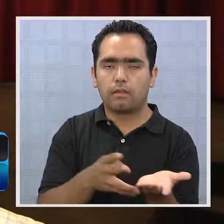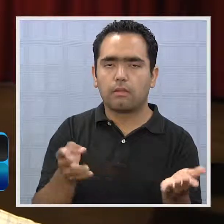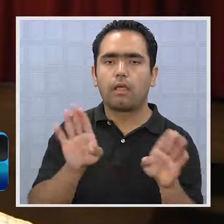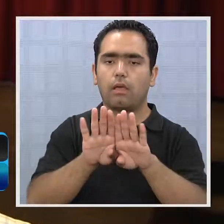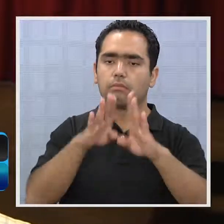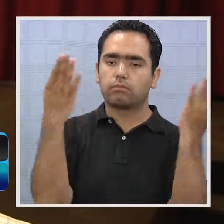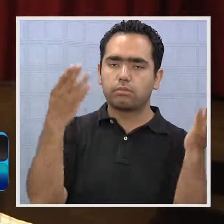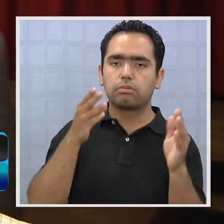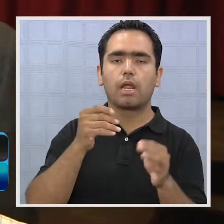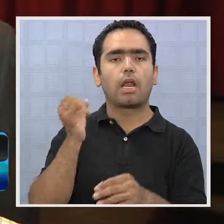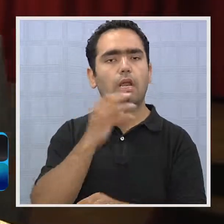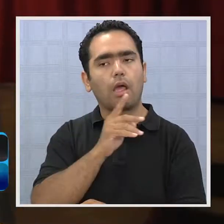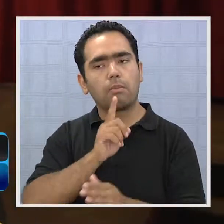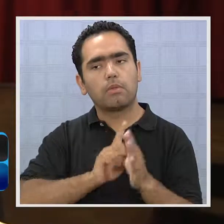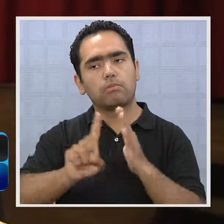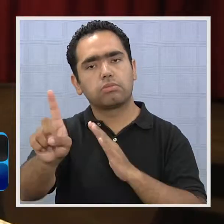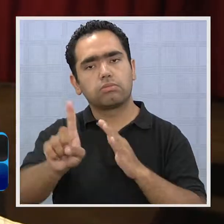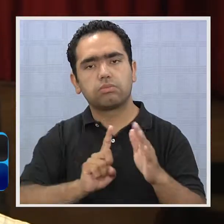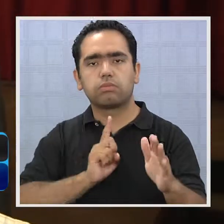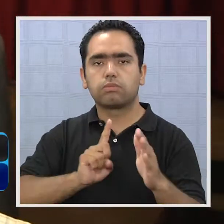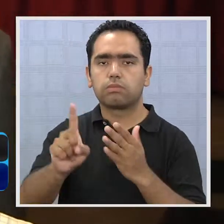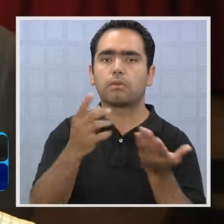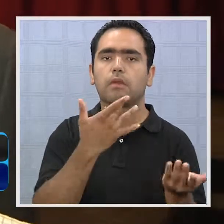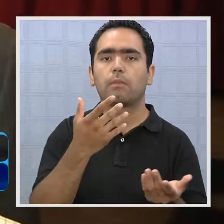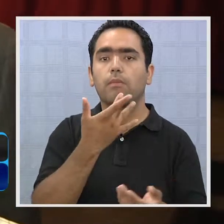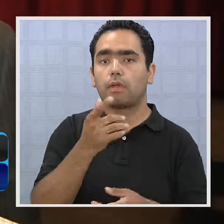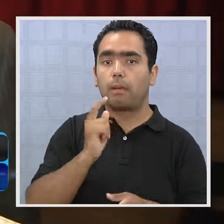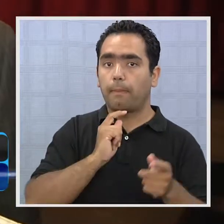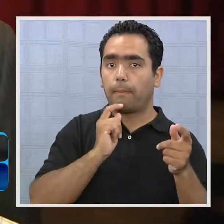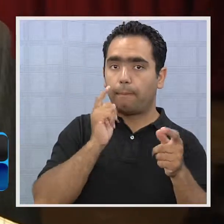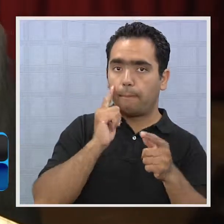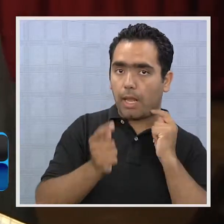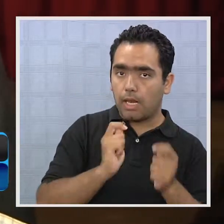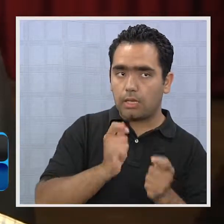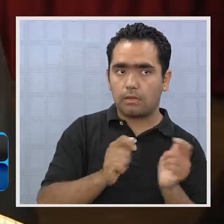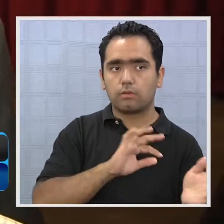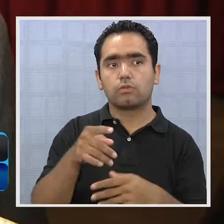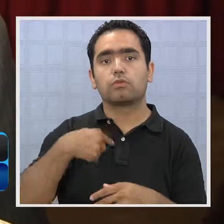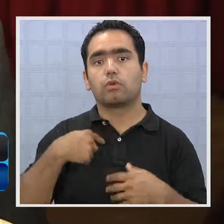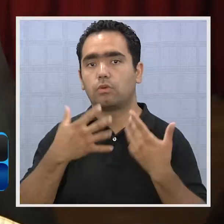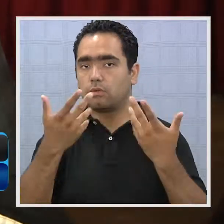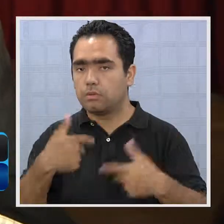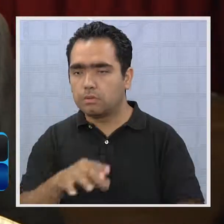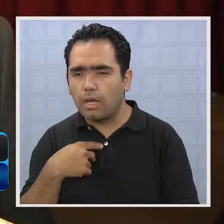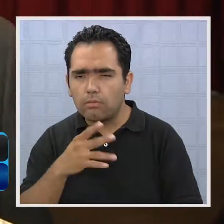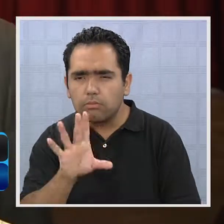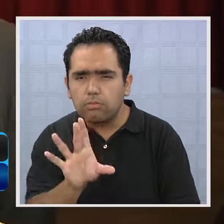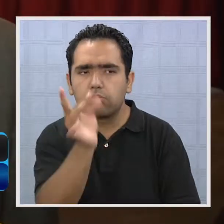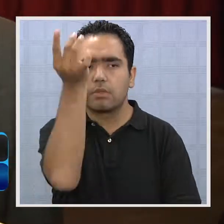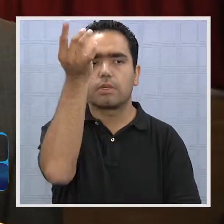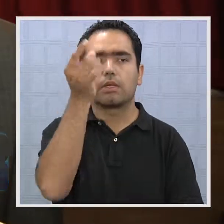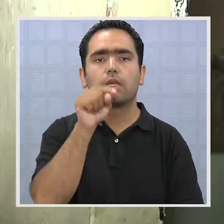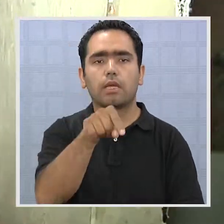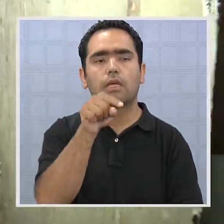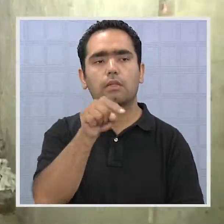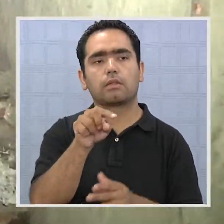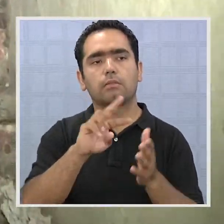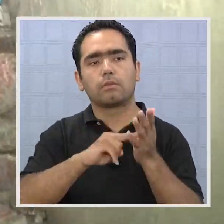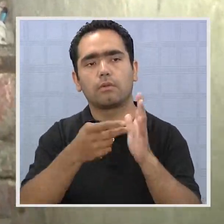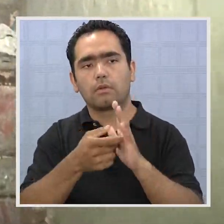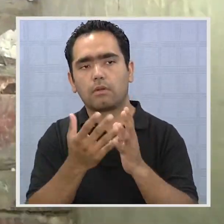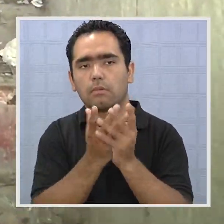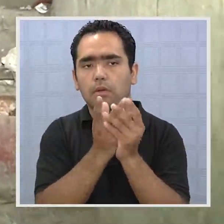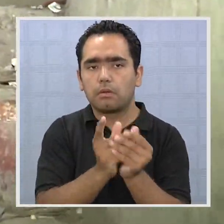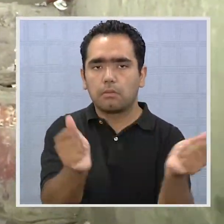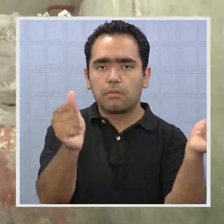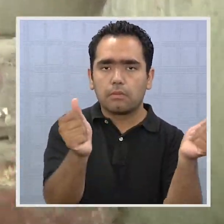y expeditas si es que enfrentamos alguna emergencia. Yo acabo de constatar que aun cuando esto sea resuelto